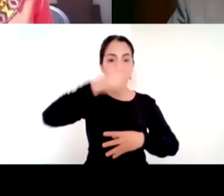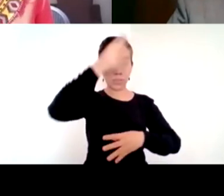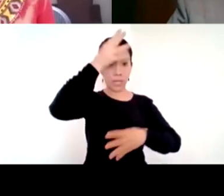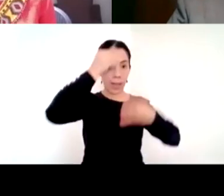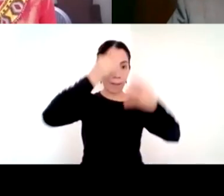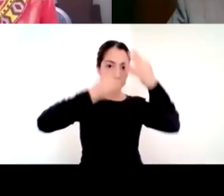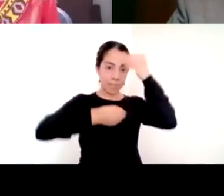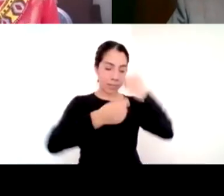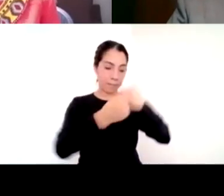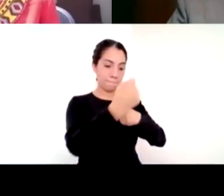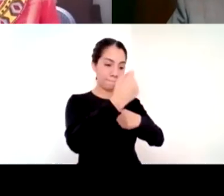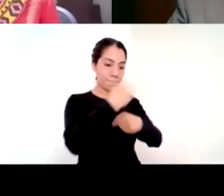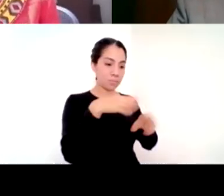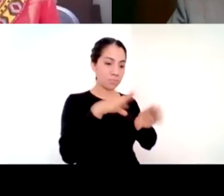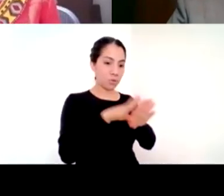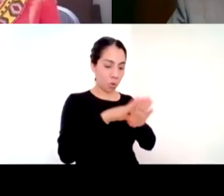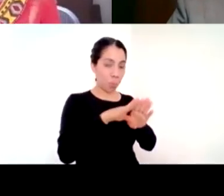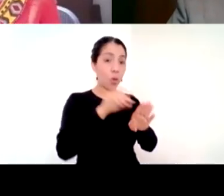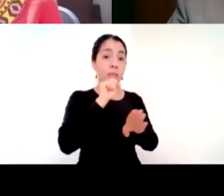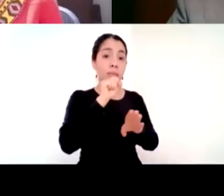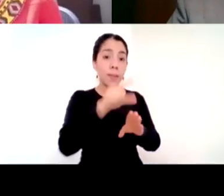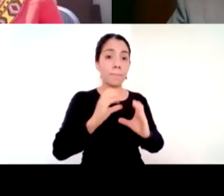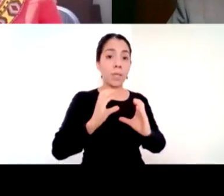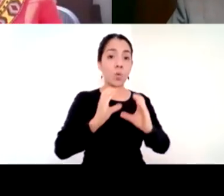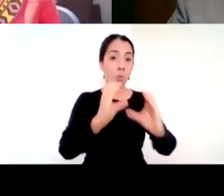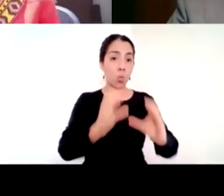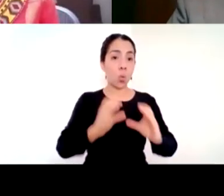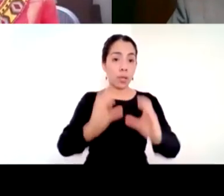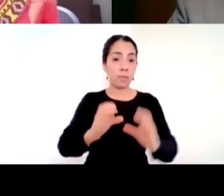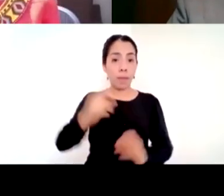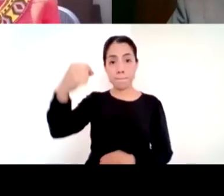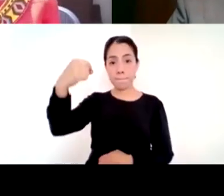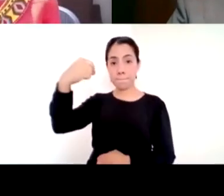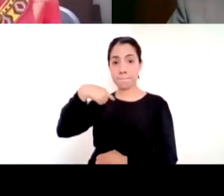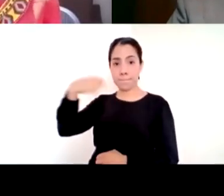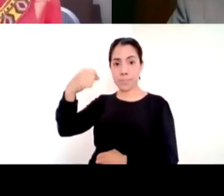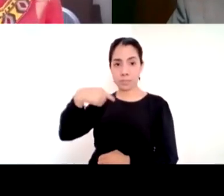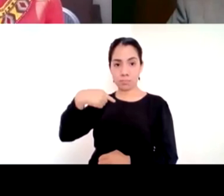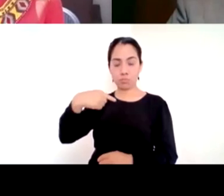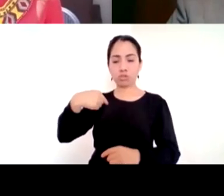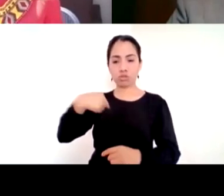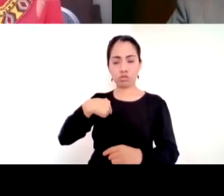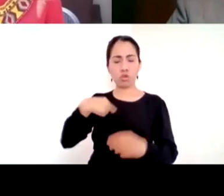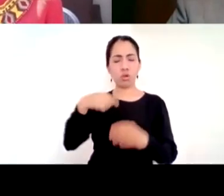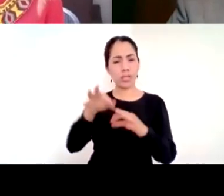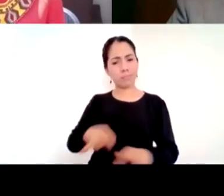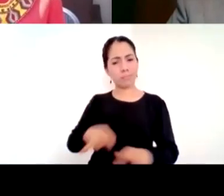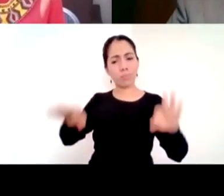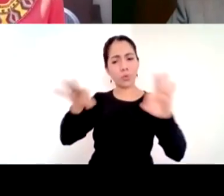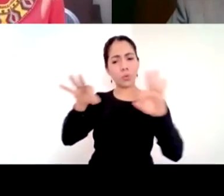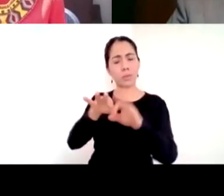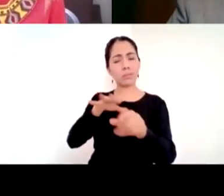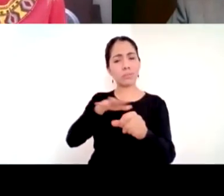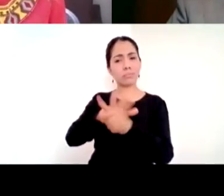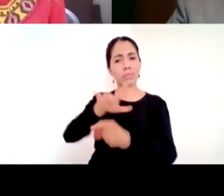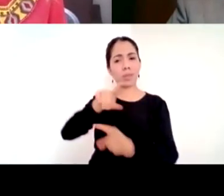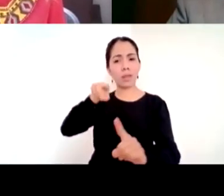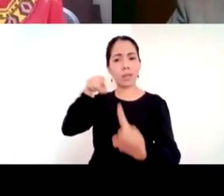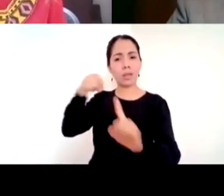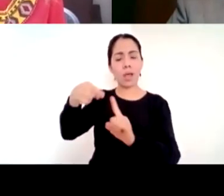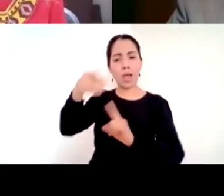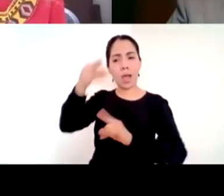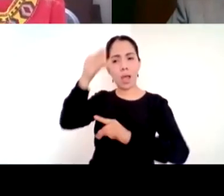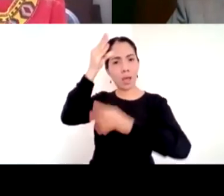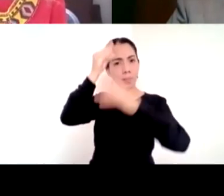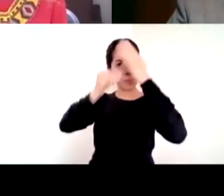otro es el autocuidado. El autocuidado es algo que quiero poner el acento porque es algo fundamental sobre todo en la adolescencia.